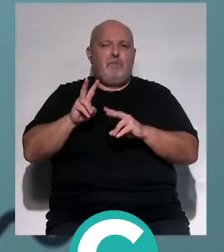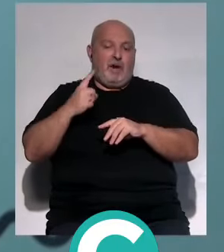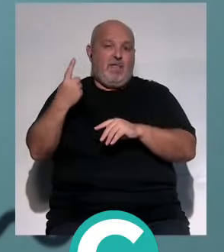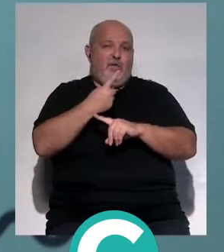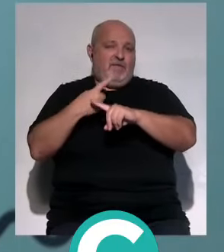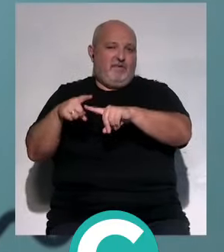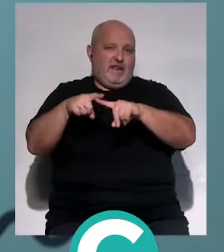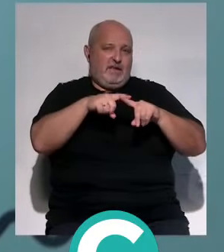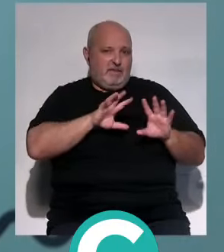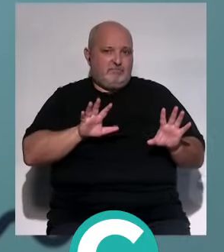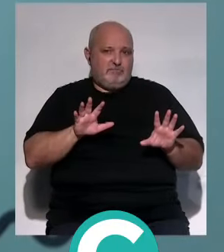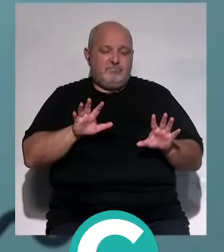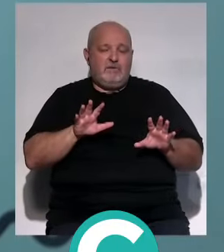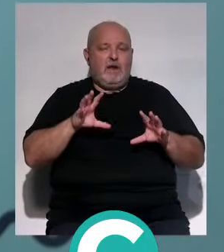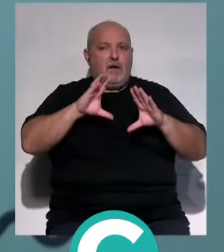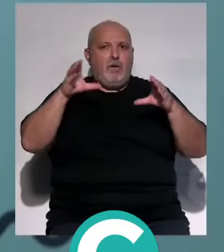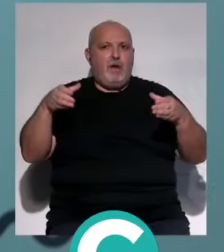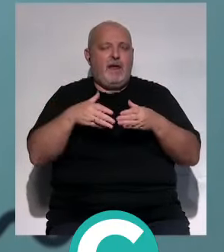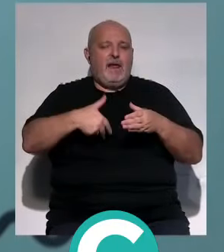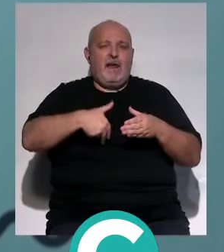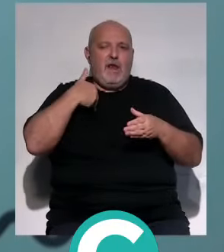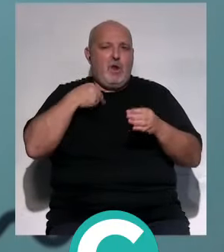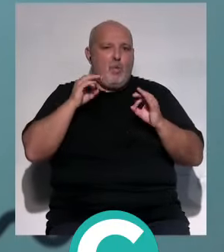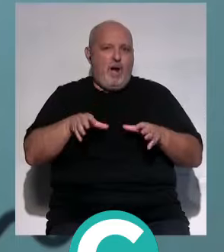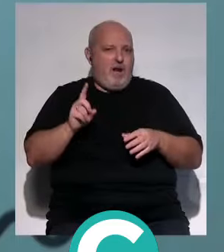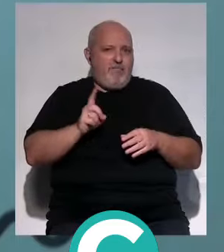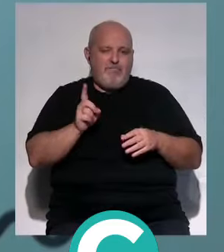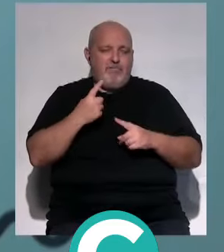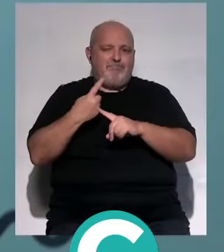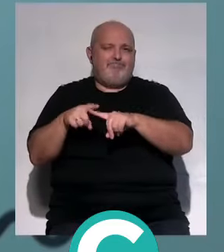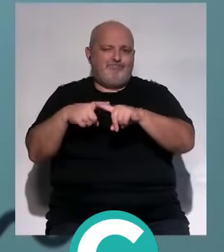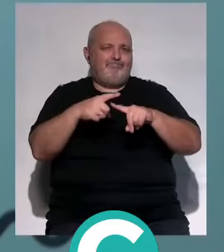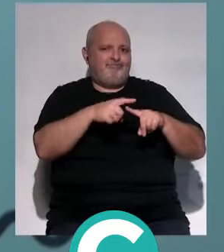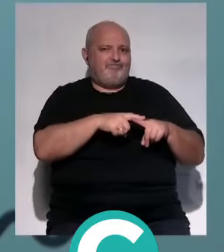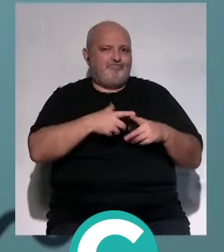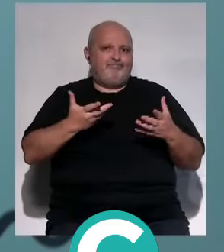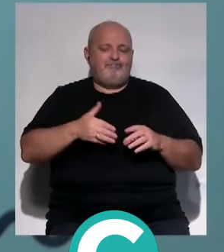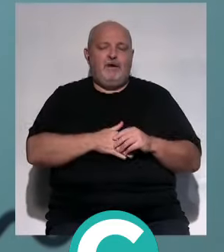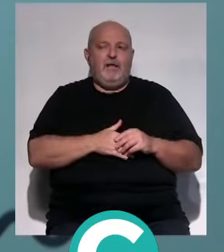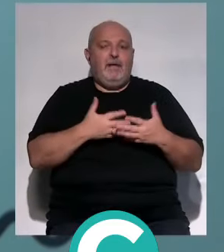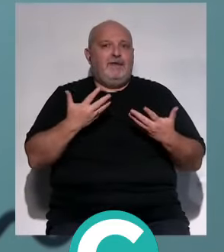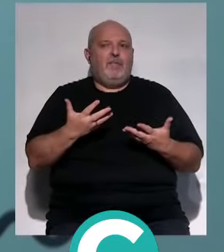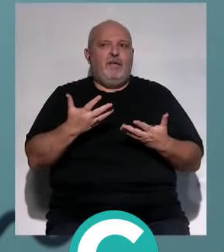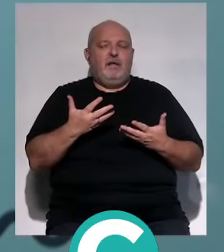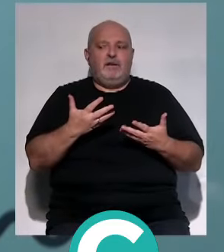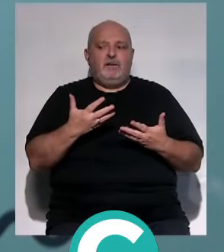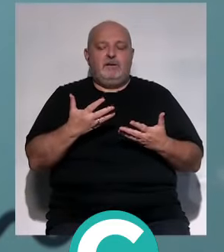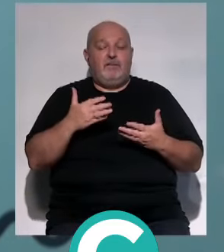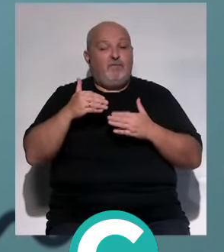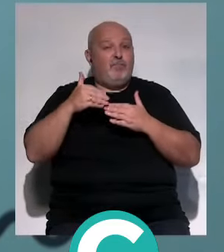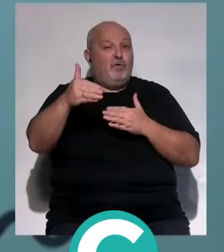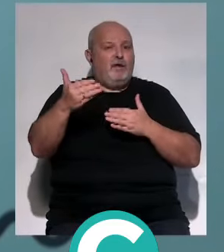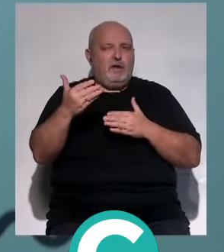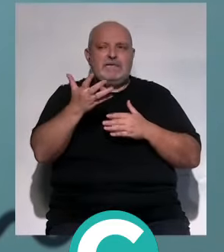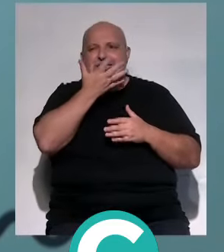porque estamos hablando globalmente, pero no todos los pacientes se benefician del mismo tratamiento en la misma medida. Entonces, el futuro